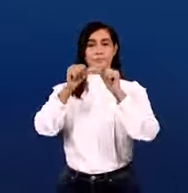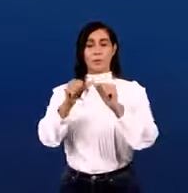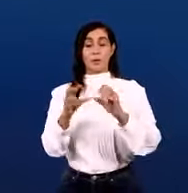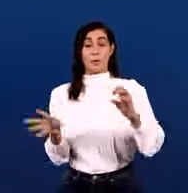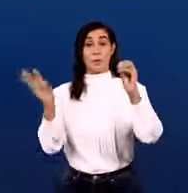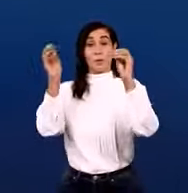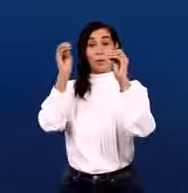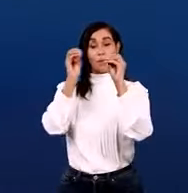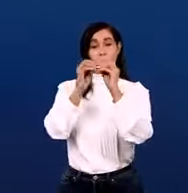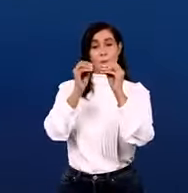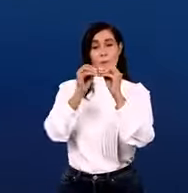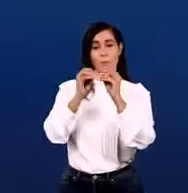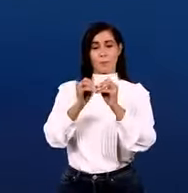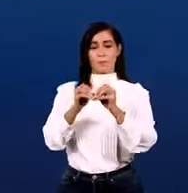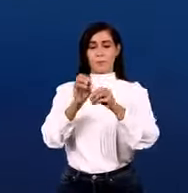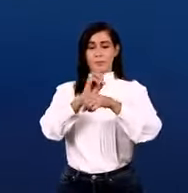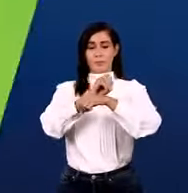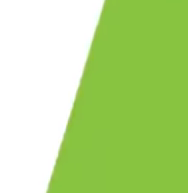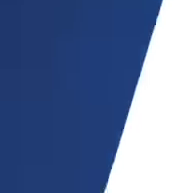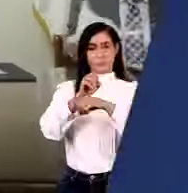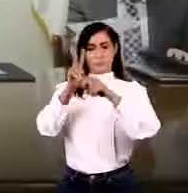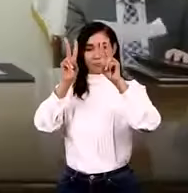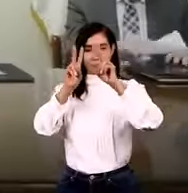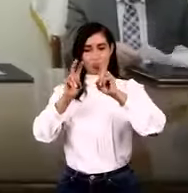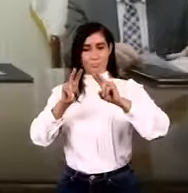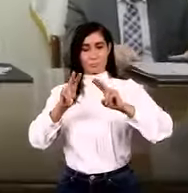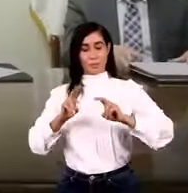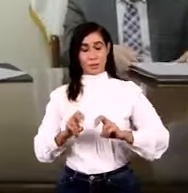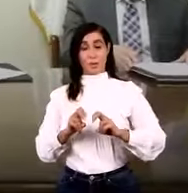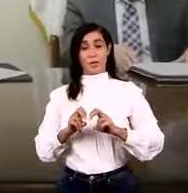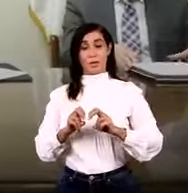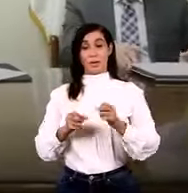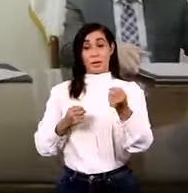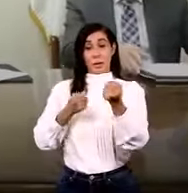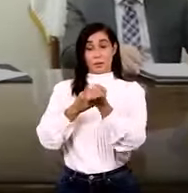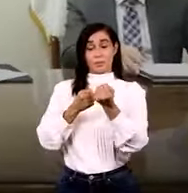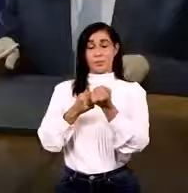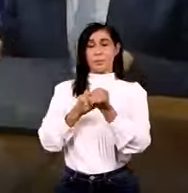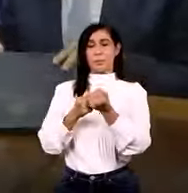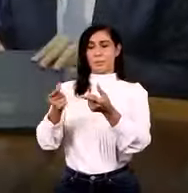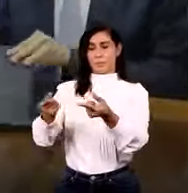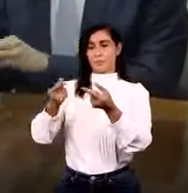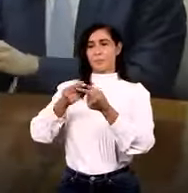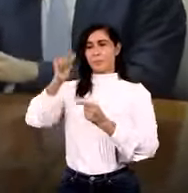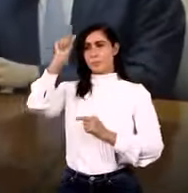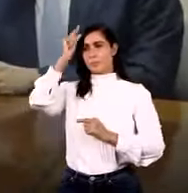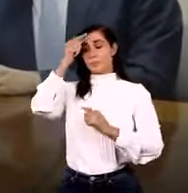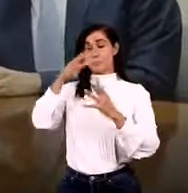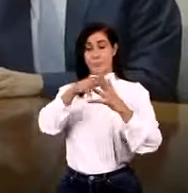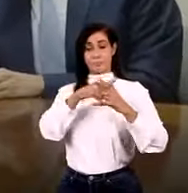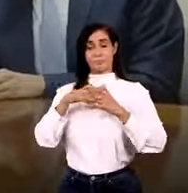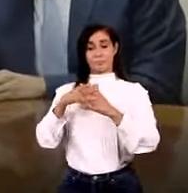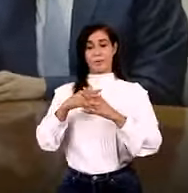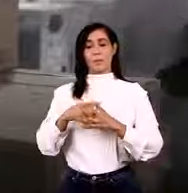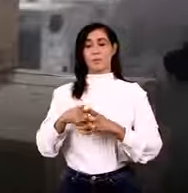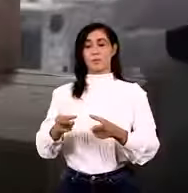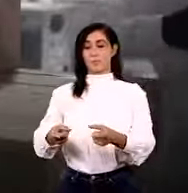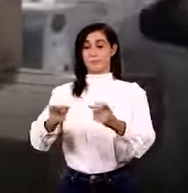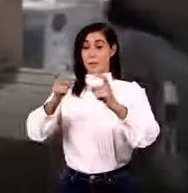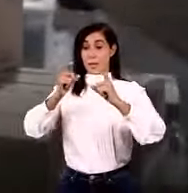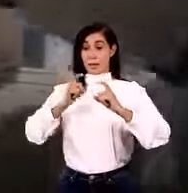consolidando su capacidad diagnóstica. Gracias a una cooperación especial del gobierno de los Estados Unidos,